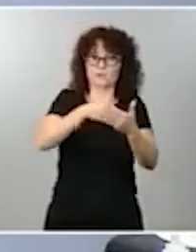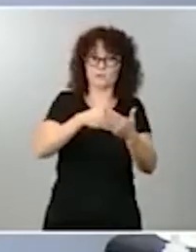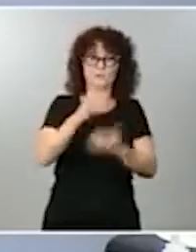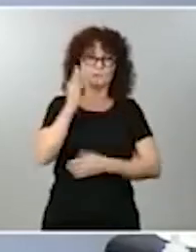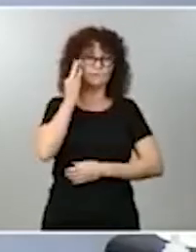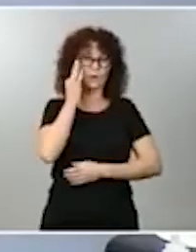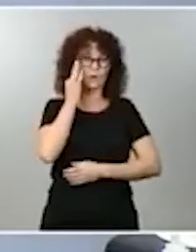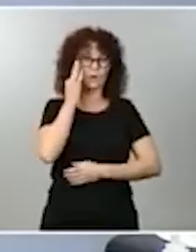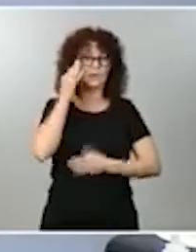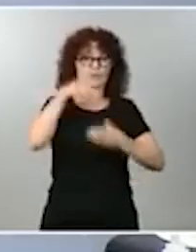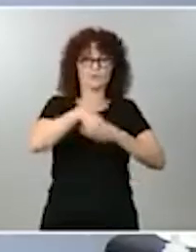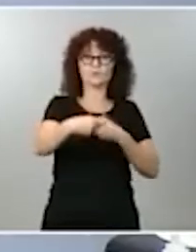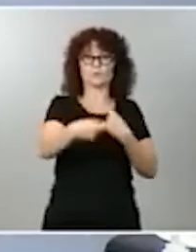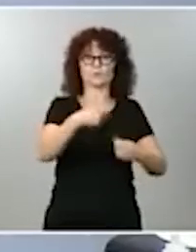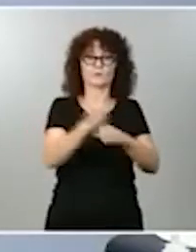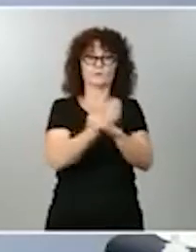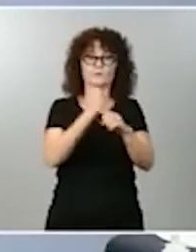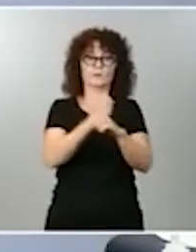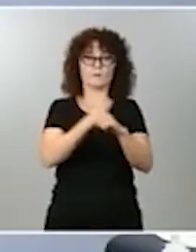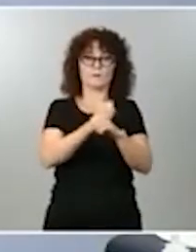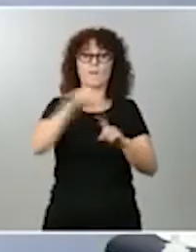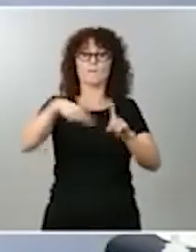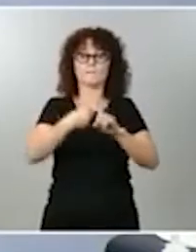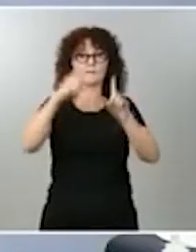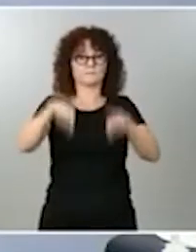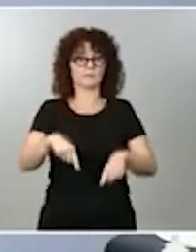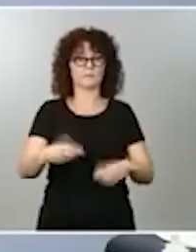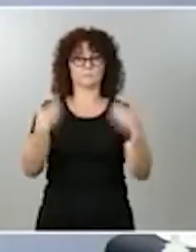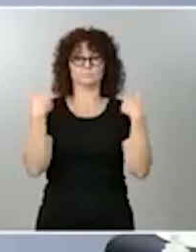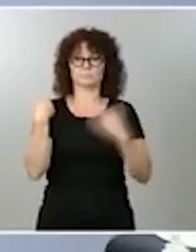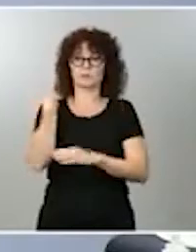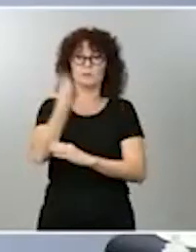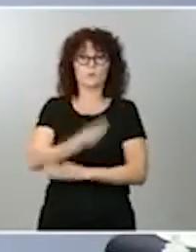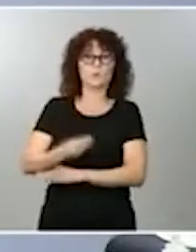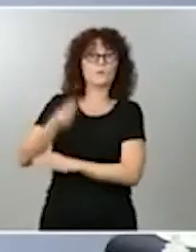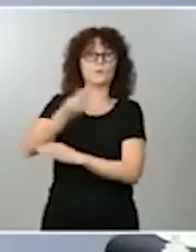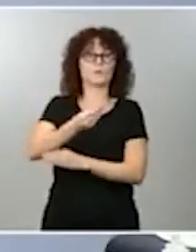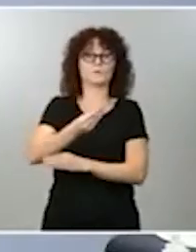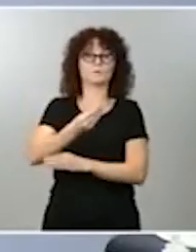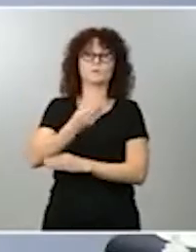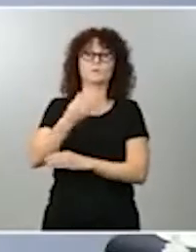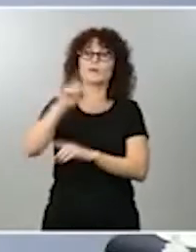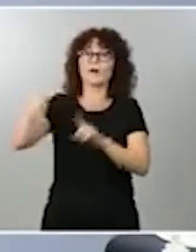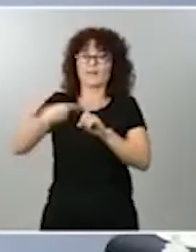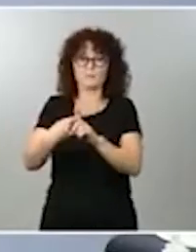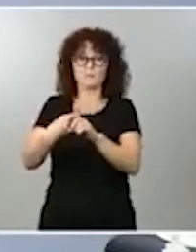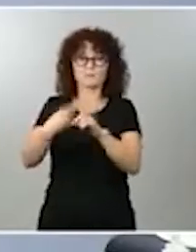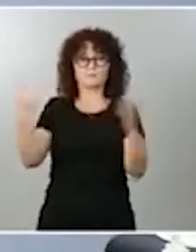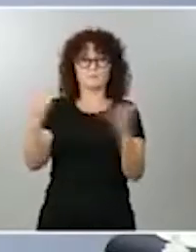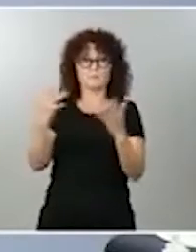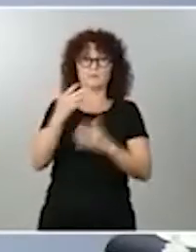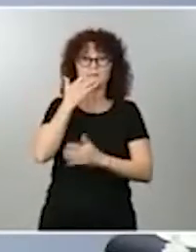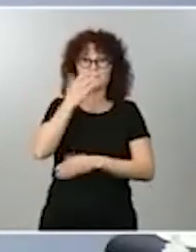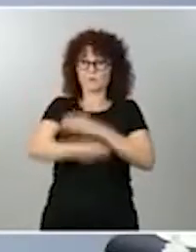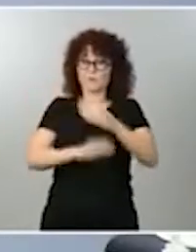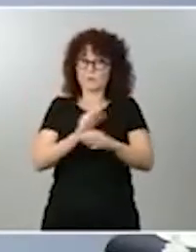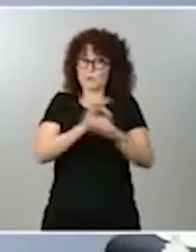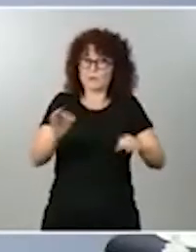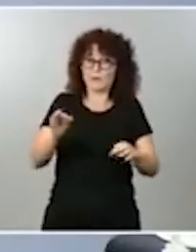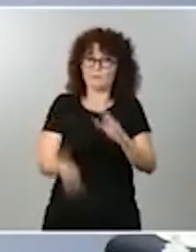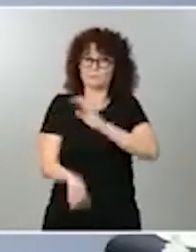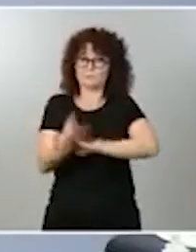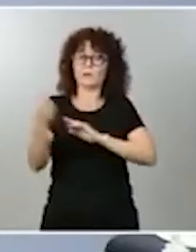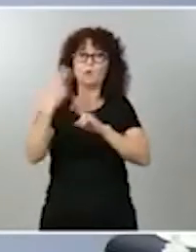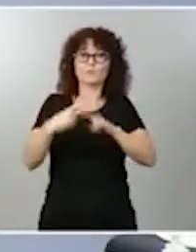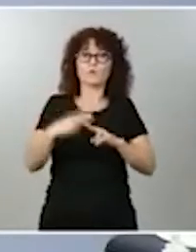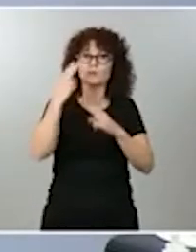una sobrecarga de los cuidados, podemos sumar esta emergencia y somos conscientes de que, si no hacemos nada y si no hacemos políticas públicas para evitarlo,